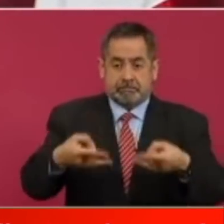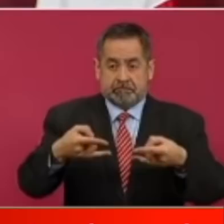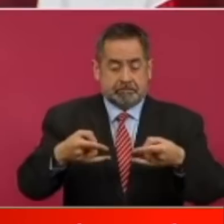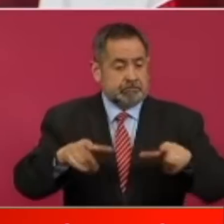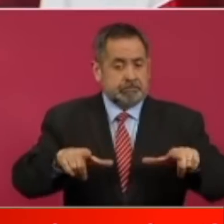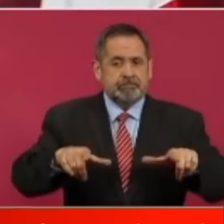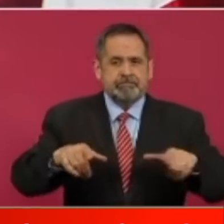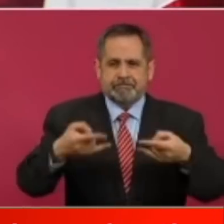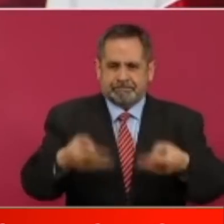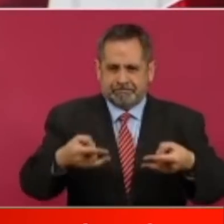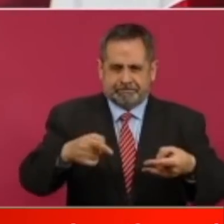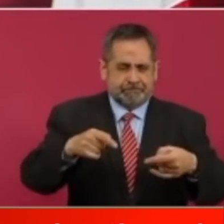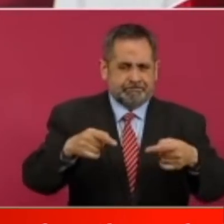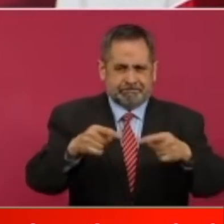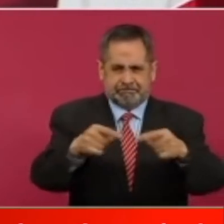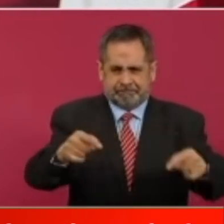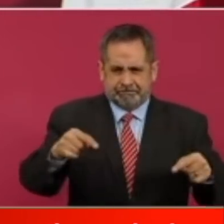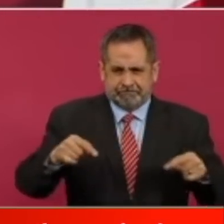mujeres